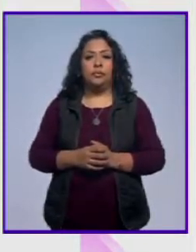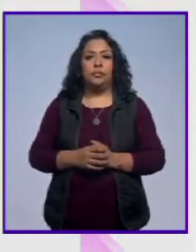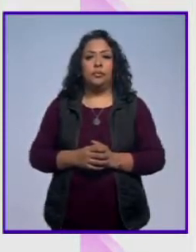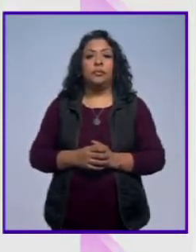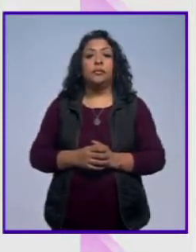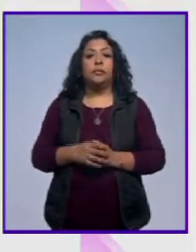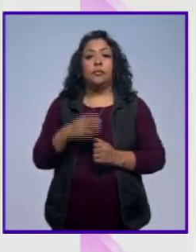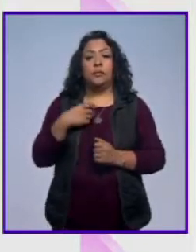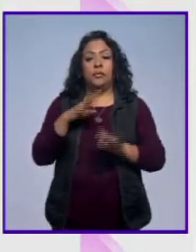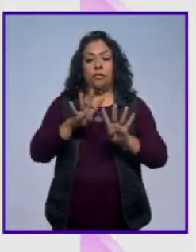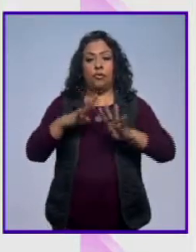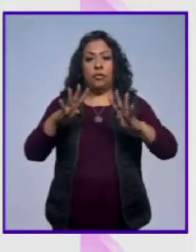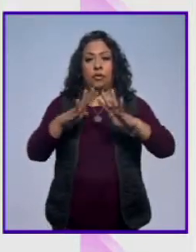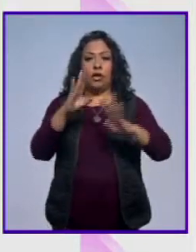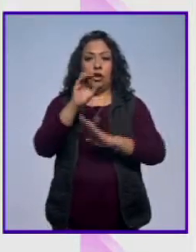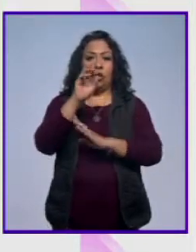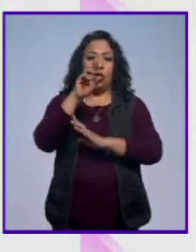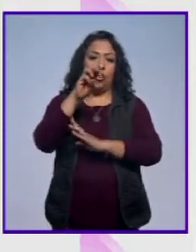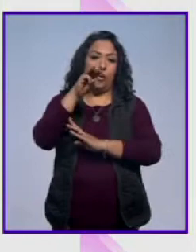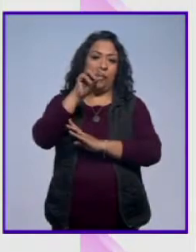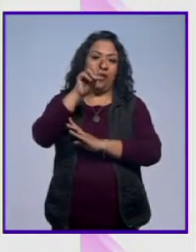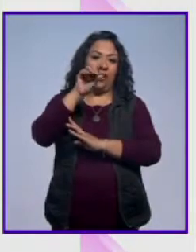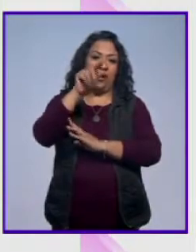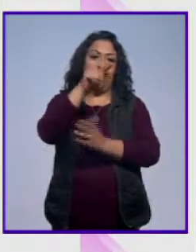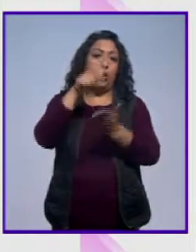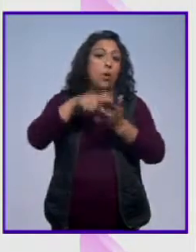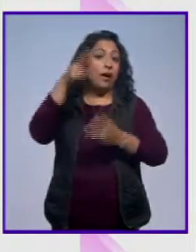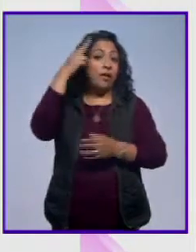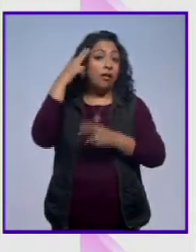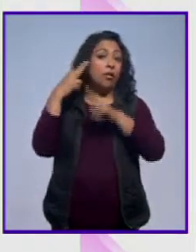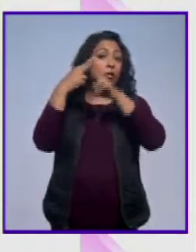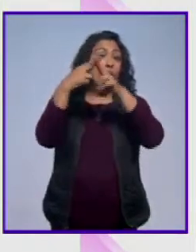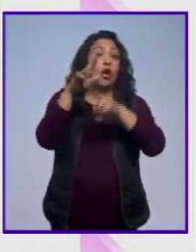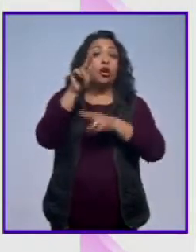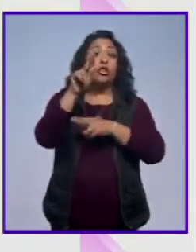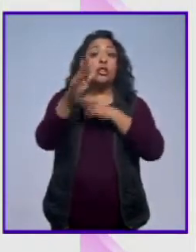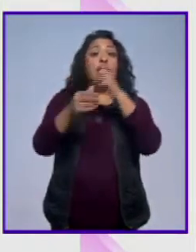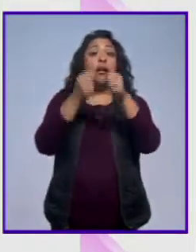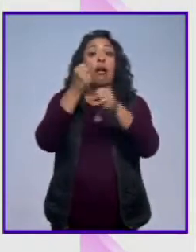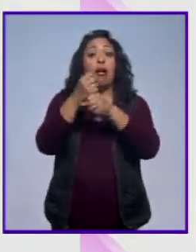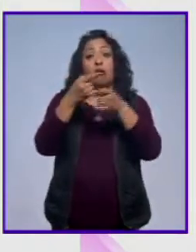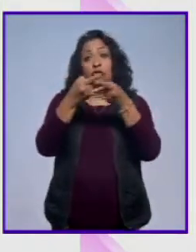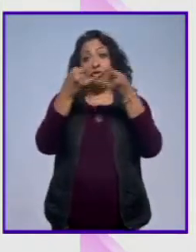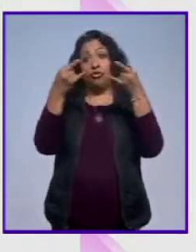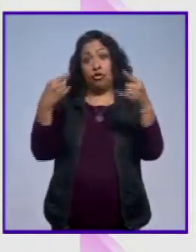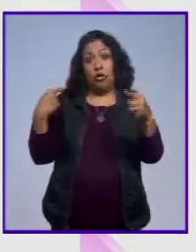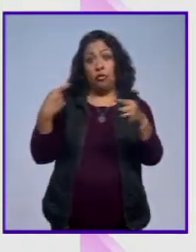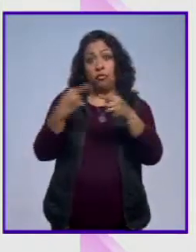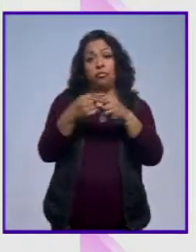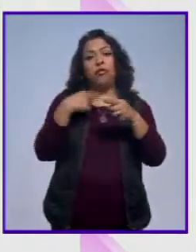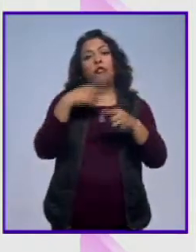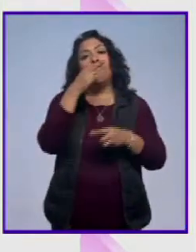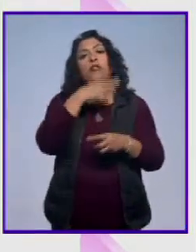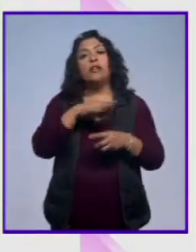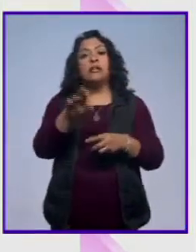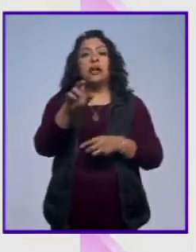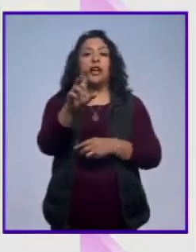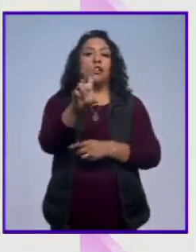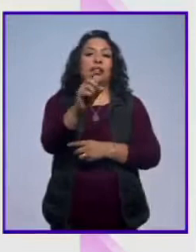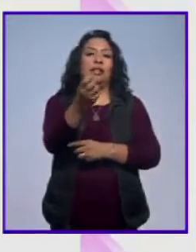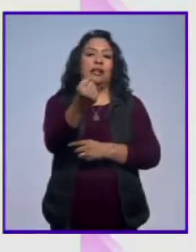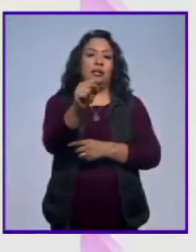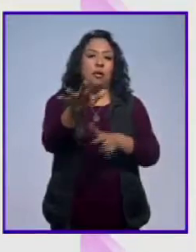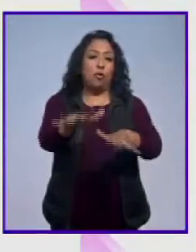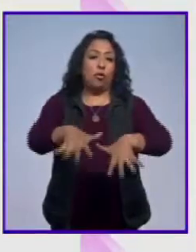El coro de madrigalistas de Bellas Artes cumple 80 años de historia y lo celebrará con una gala el próximo 30 de septiembre en la sala